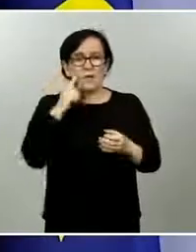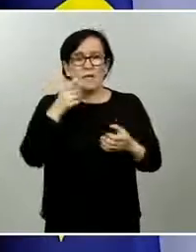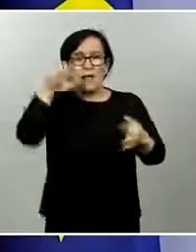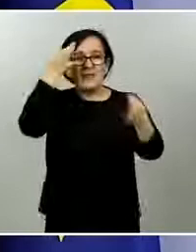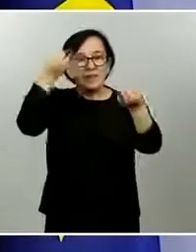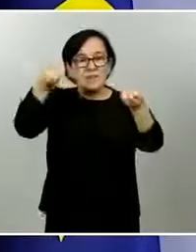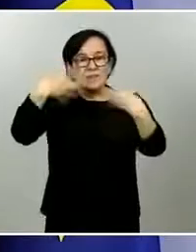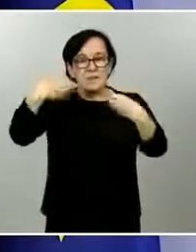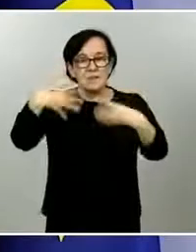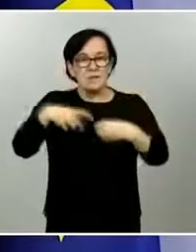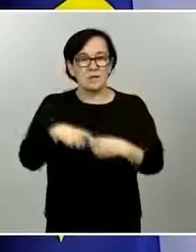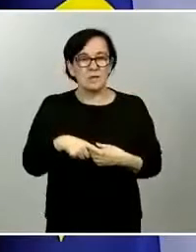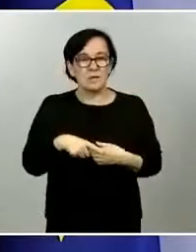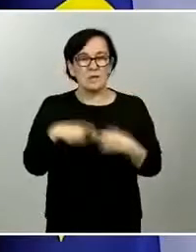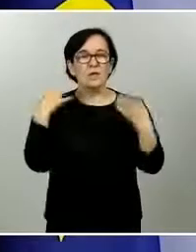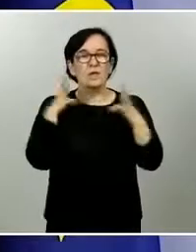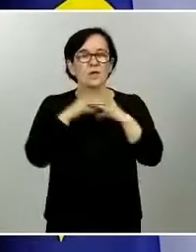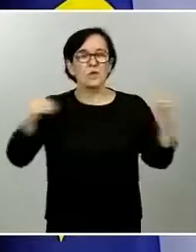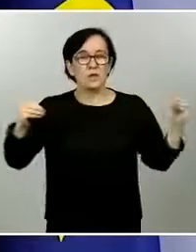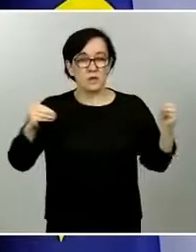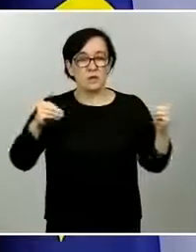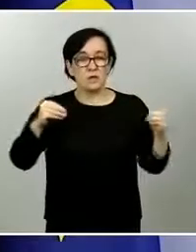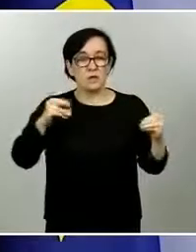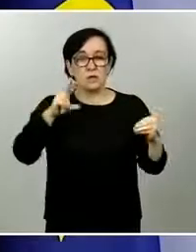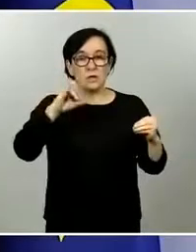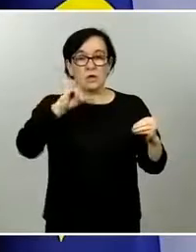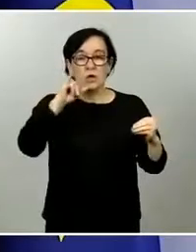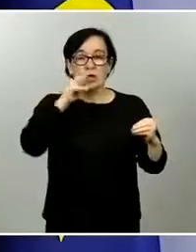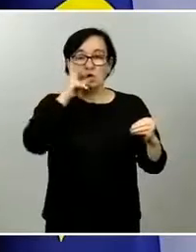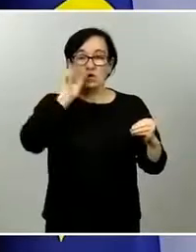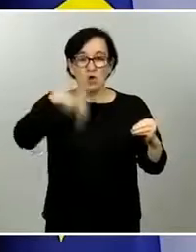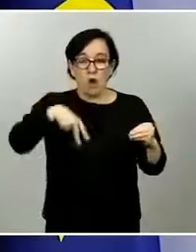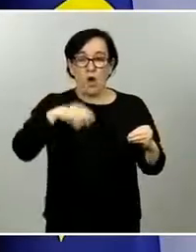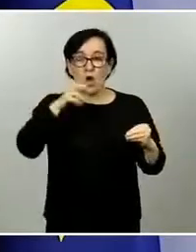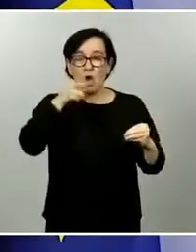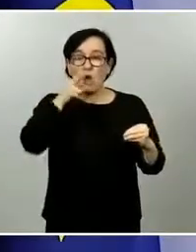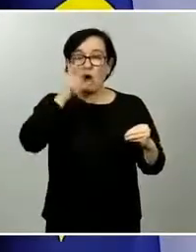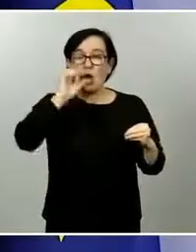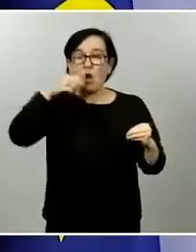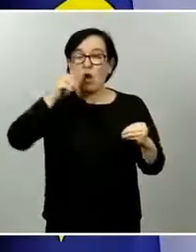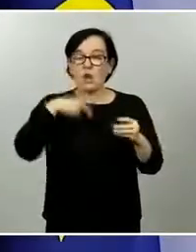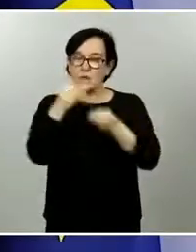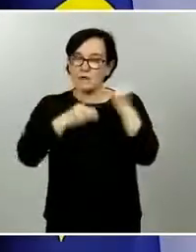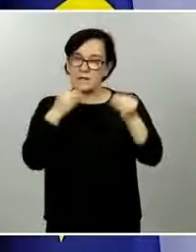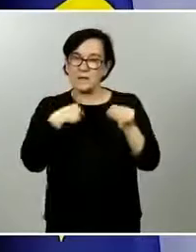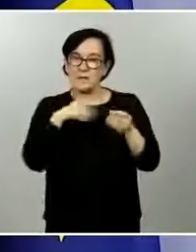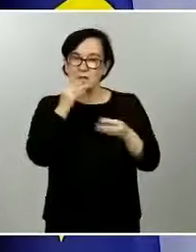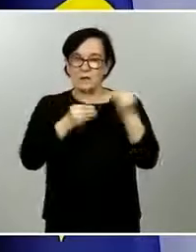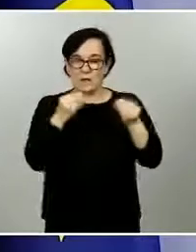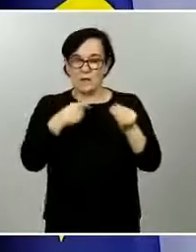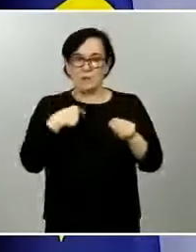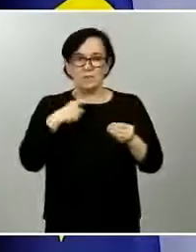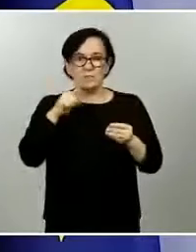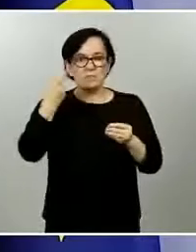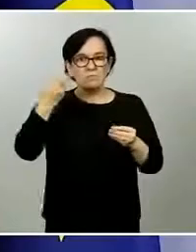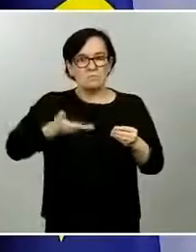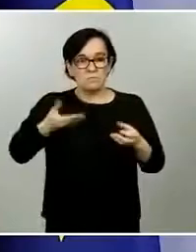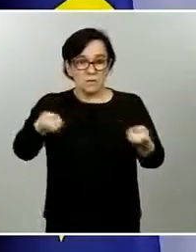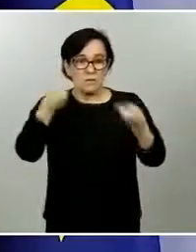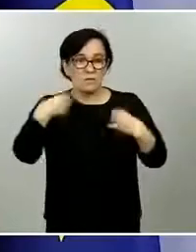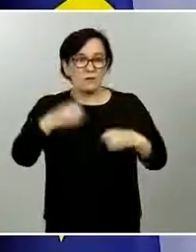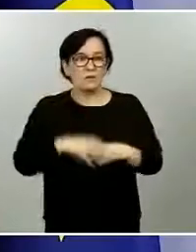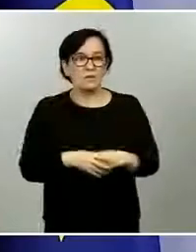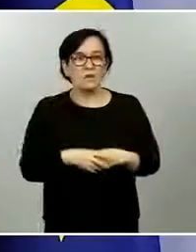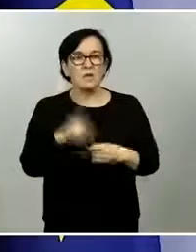en número de test realizados del mundo y este dato es correcto lo voy a precisar además son los datos que da